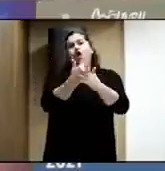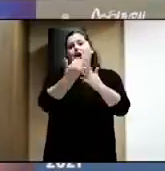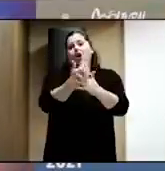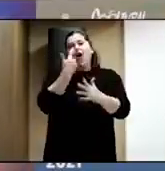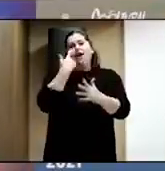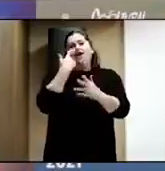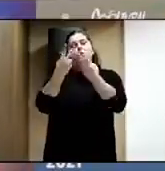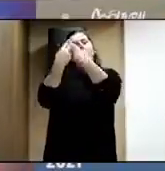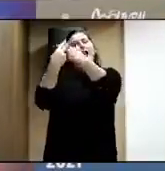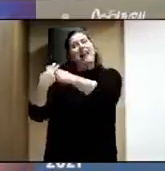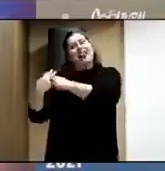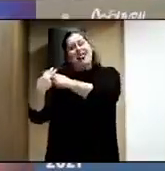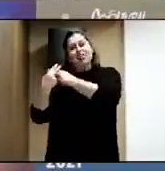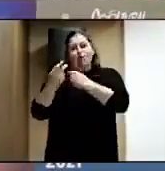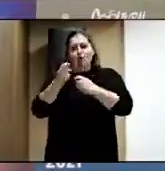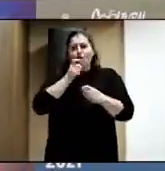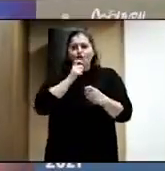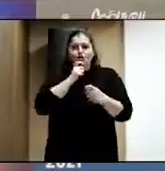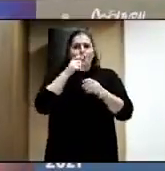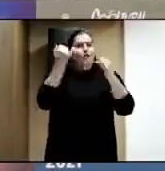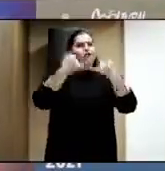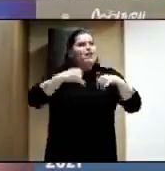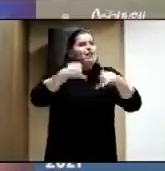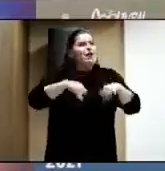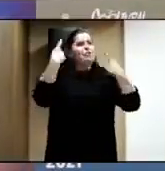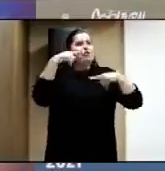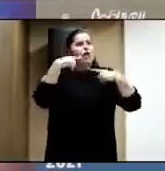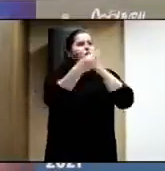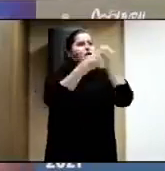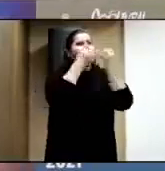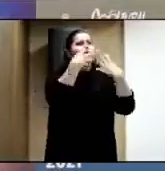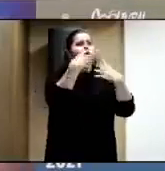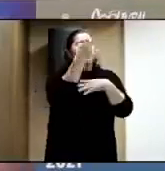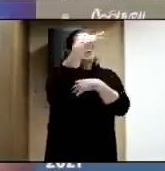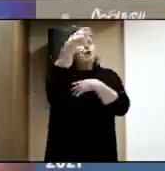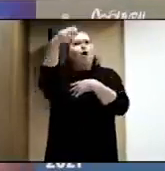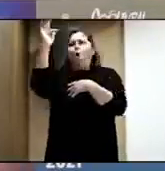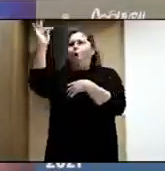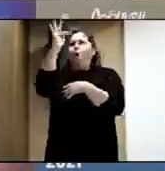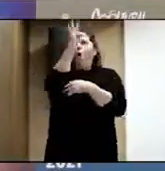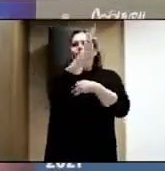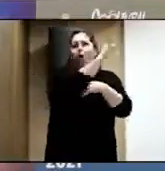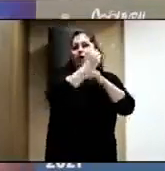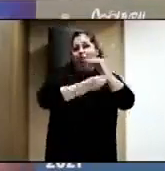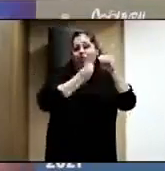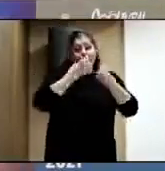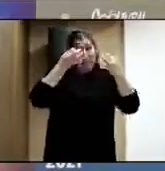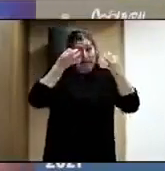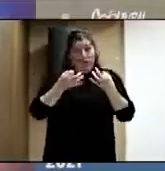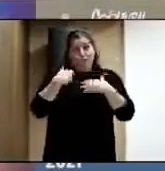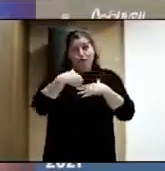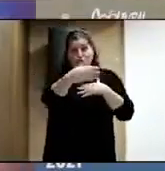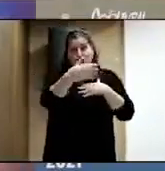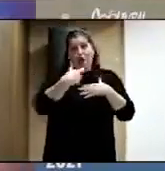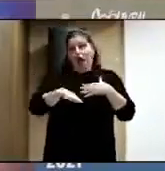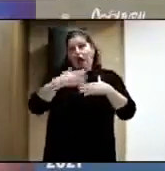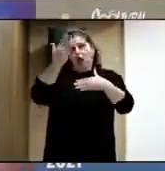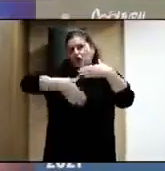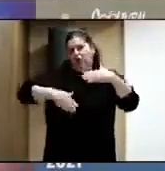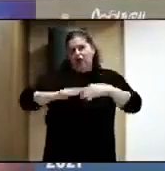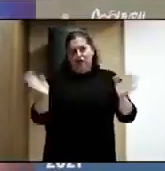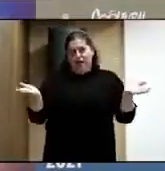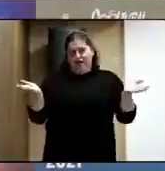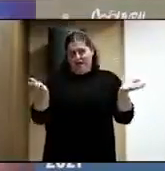analizando lo bien que lo están haciendo todos los festivales de música y eventos culturales a nivel nacional. A lo mejor hay que exportarlo a otros países, ¿no?